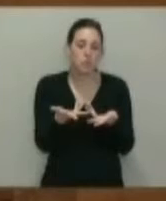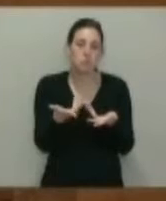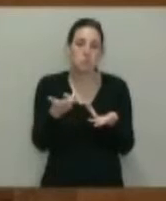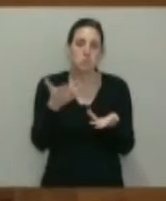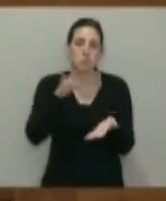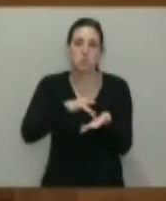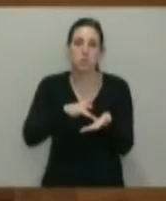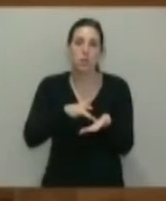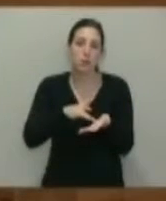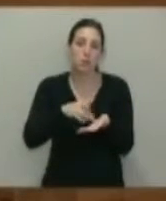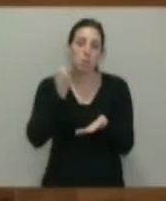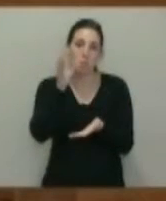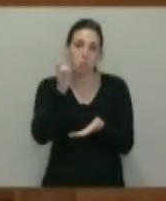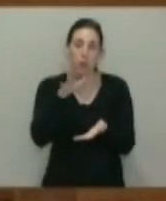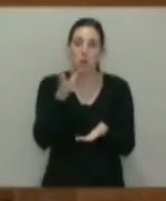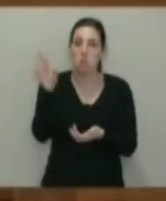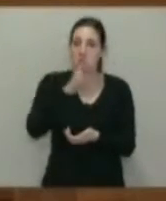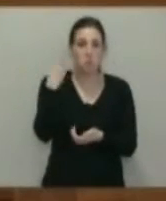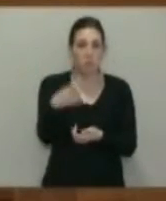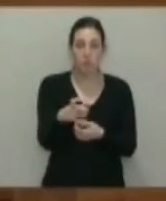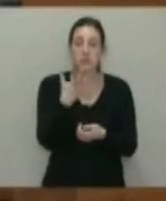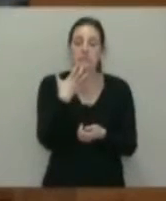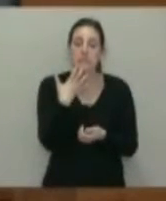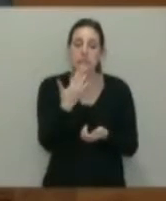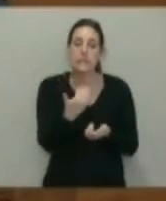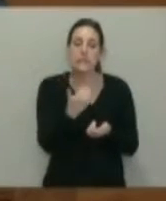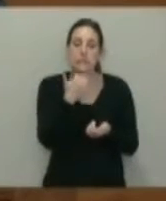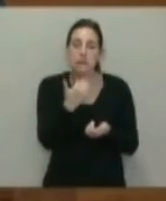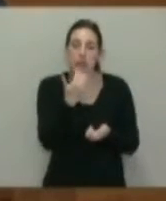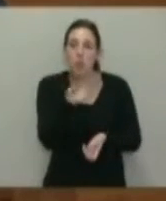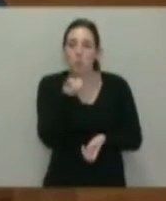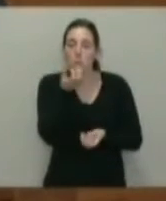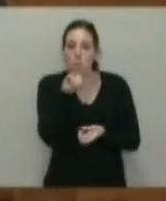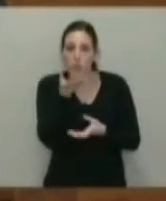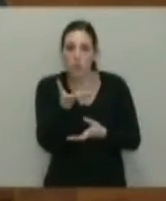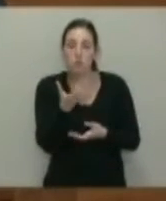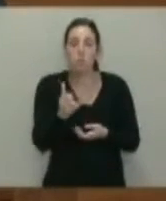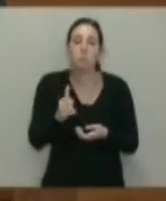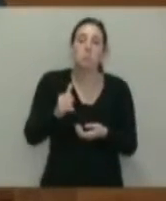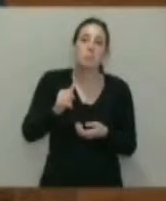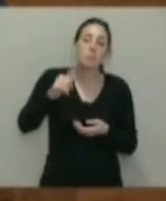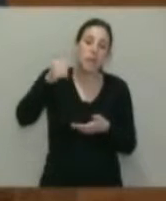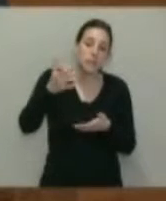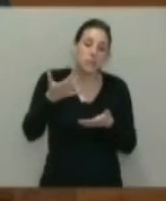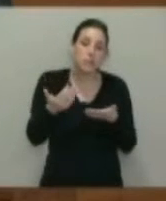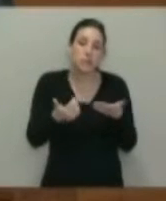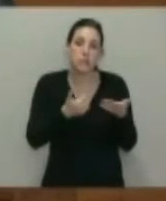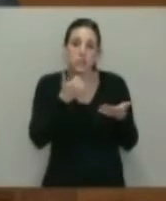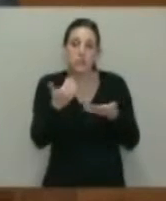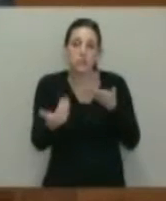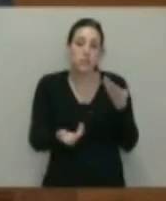exposición y yo no voy a repetirme. Si hay algún dato, no en términos